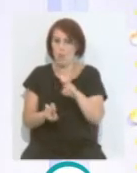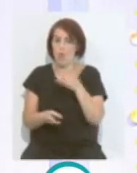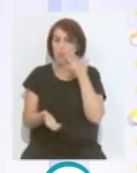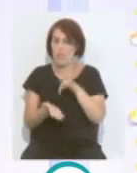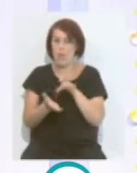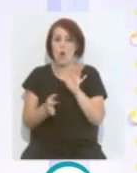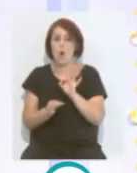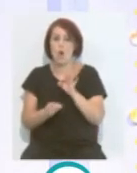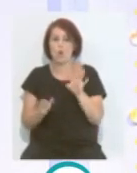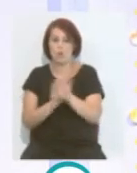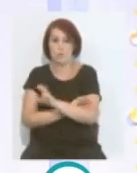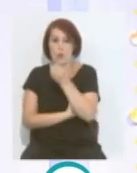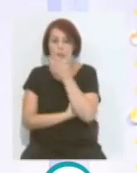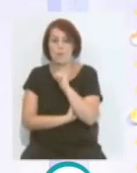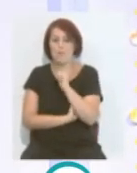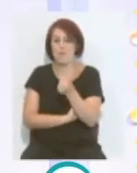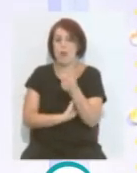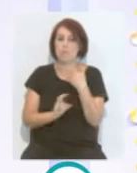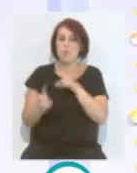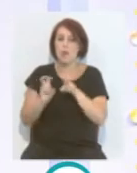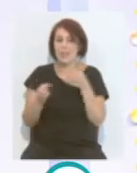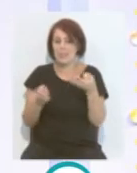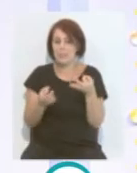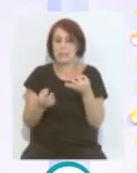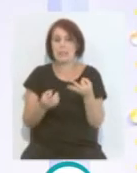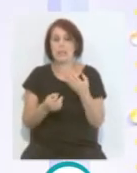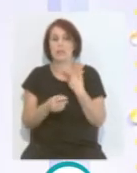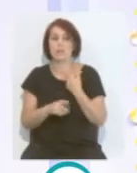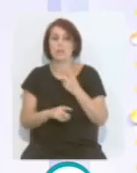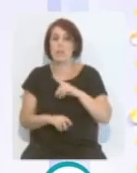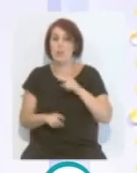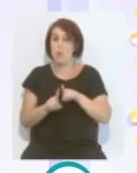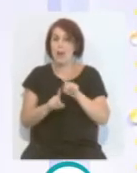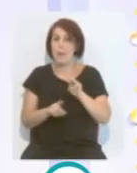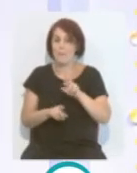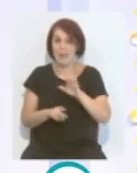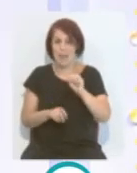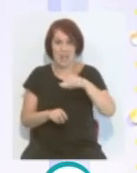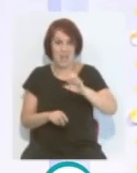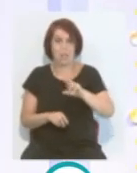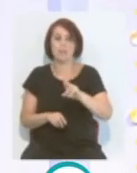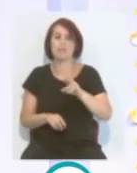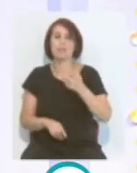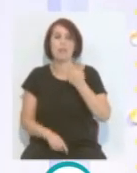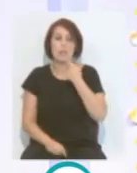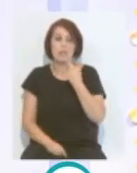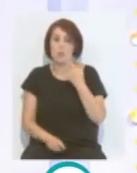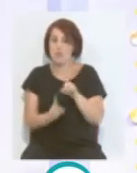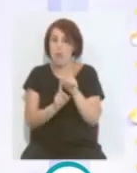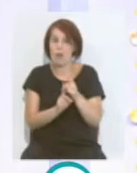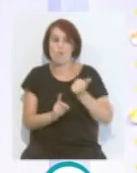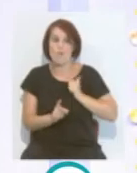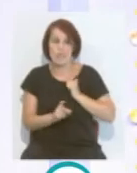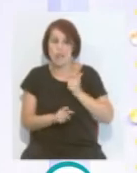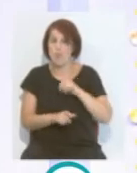Nochebuena, creo que se empieza a buscar un poco ese efecto Boxing Day. Que existe en la Premier League, ese intento de aprovechando que la mayoría de la